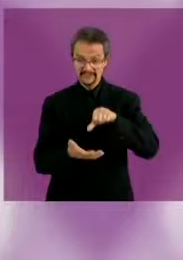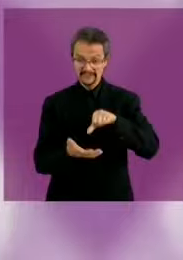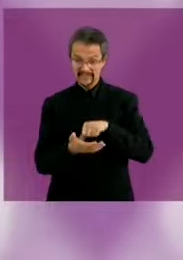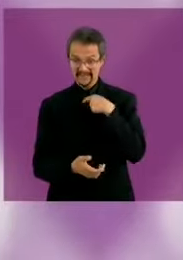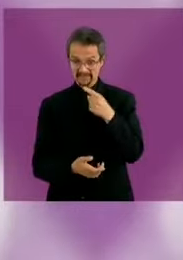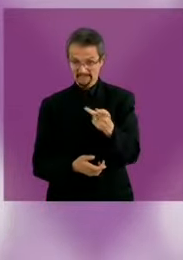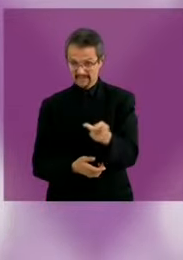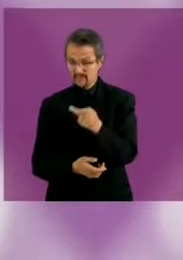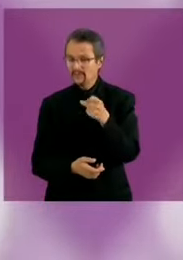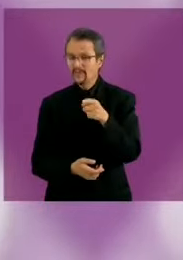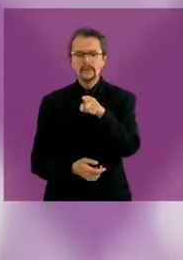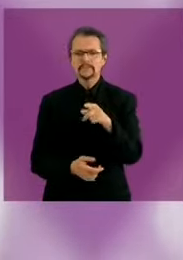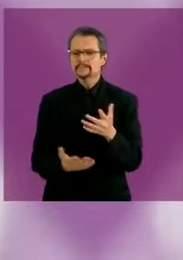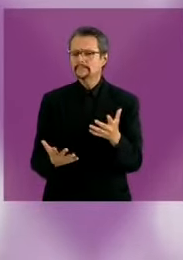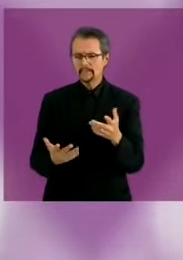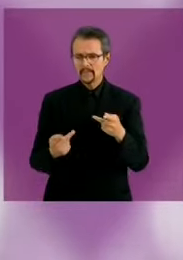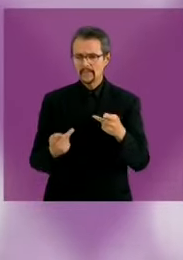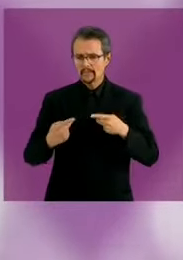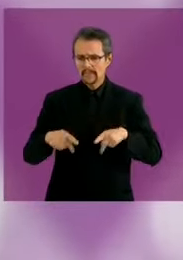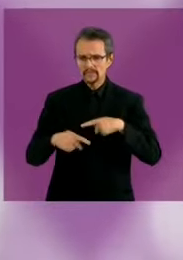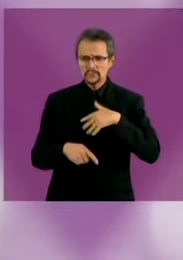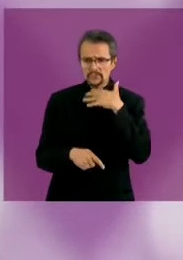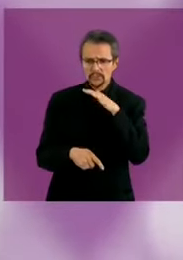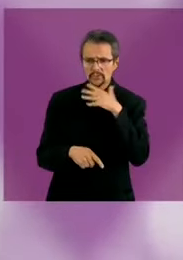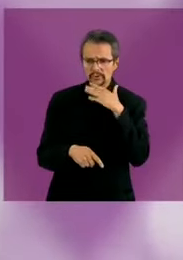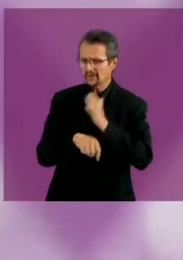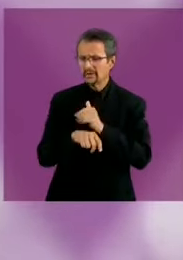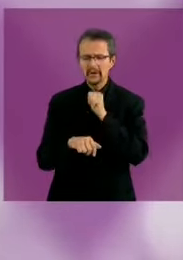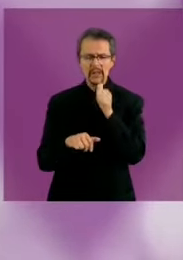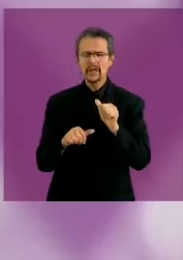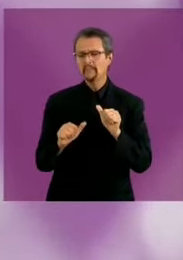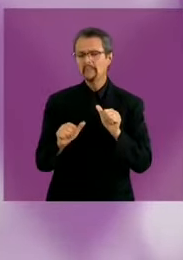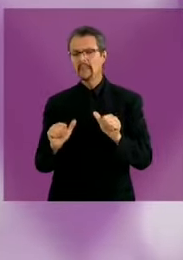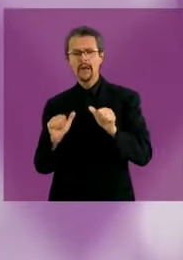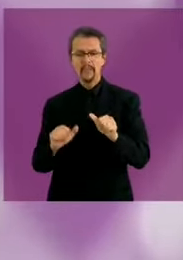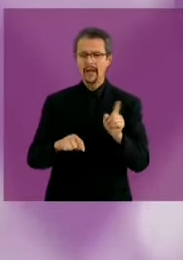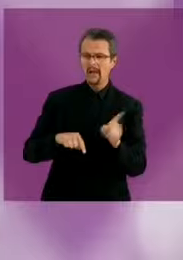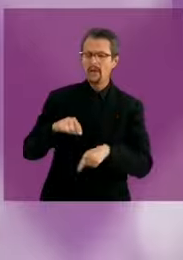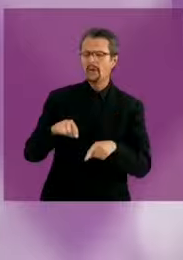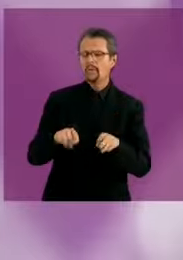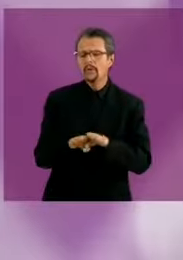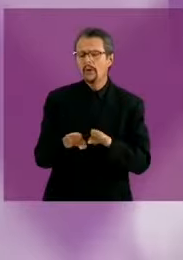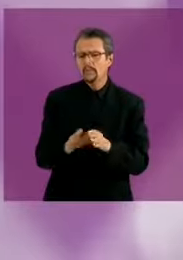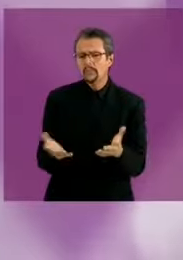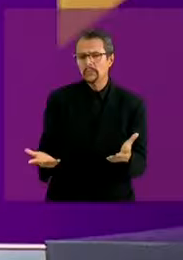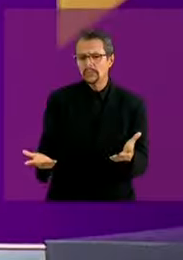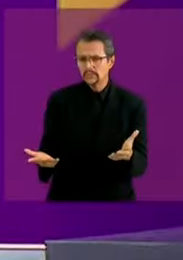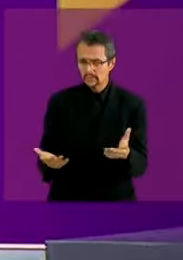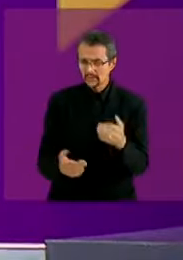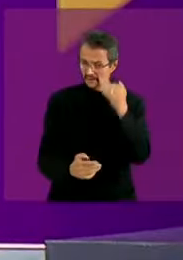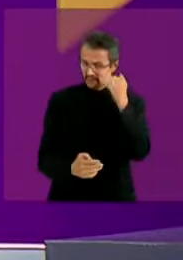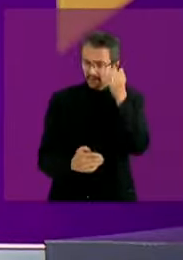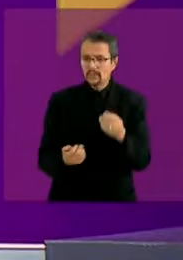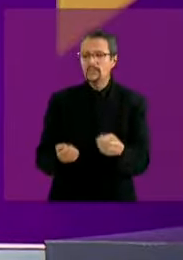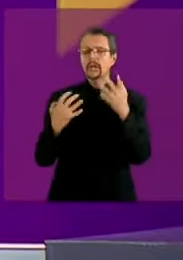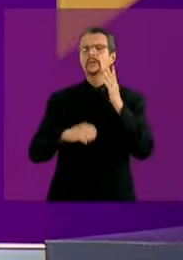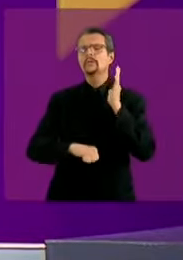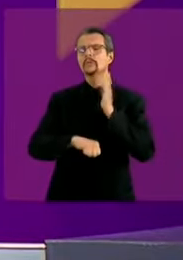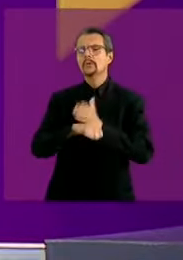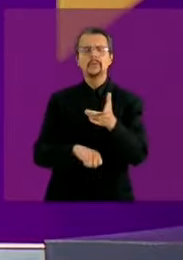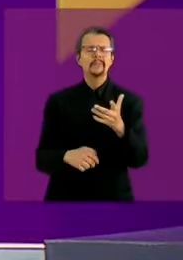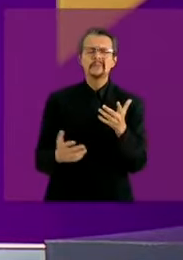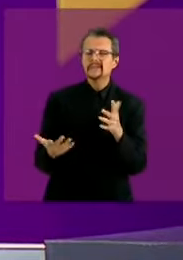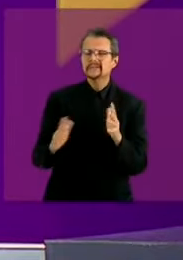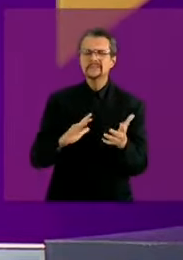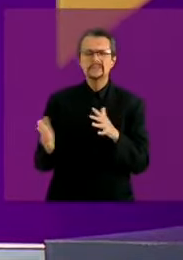impunidad y en cuánto tiempo se podrán ver resultados en esa política en caso de que ganara la presidencia? Bueno, aquí se